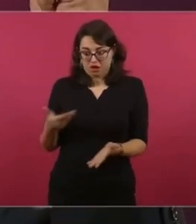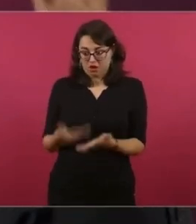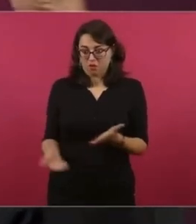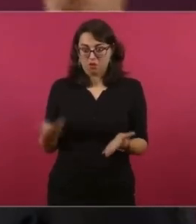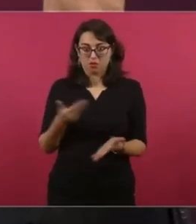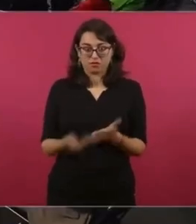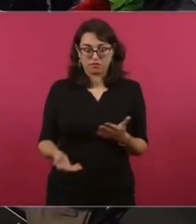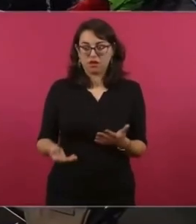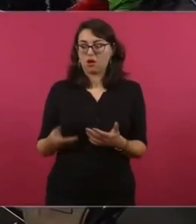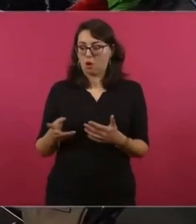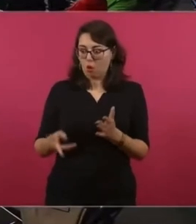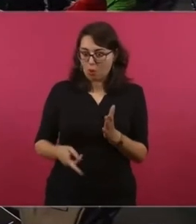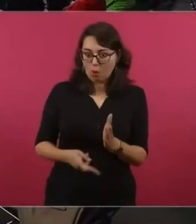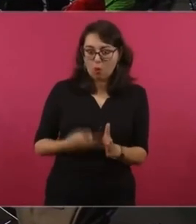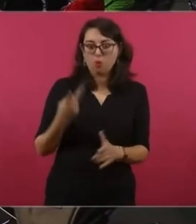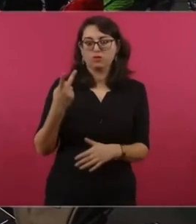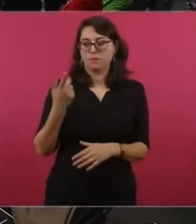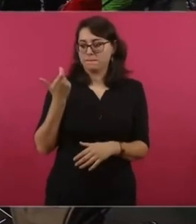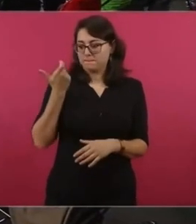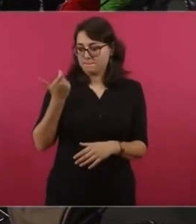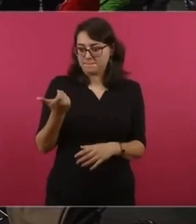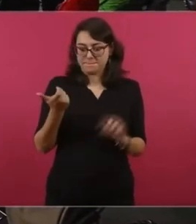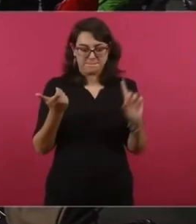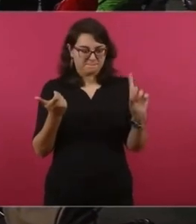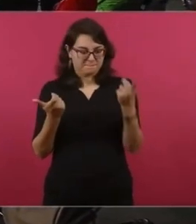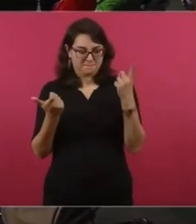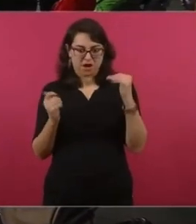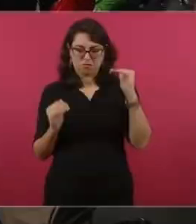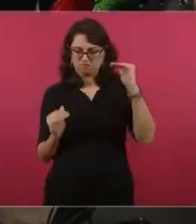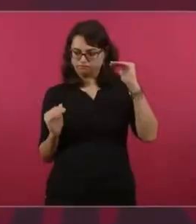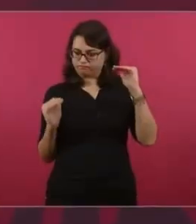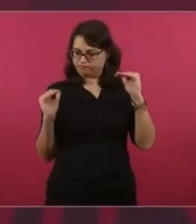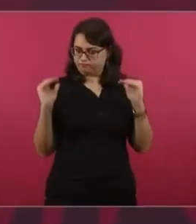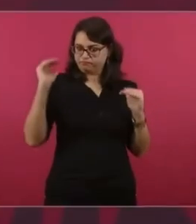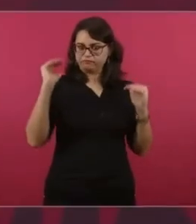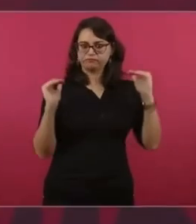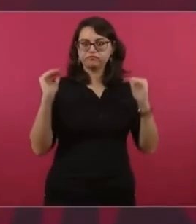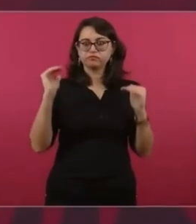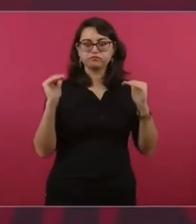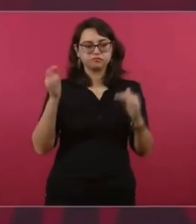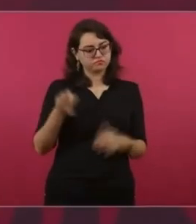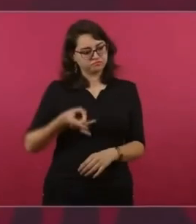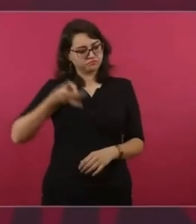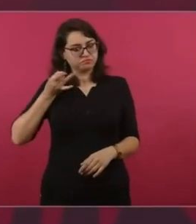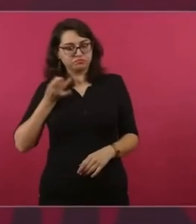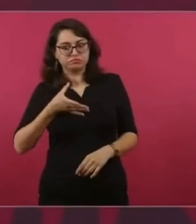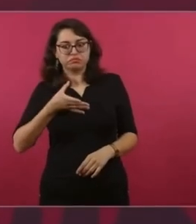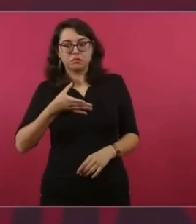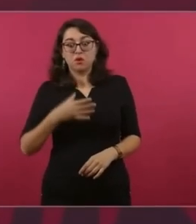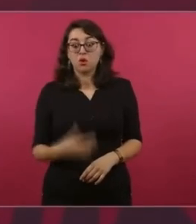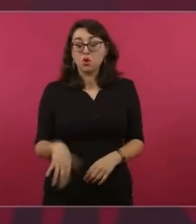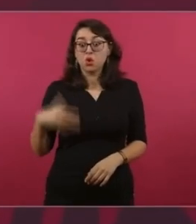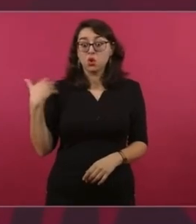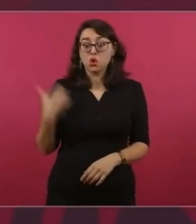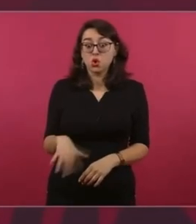El peso, aunque no les guste a los conservadores,